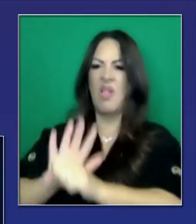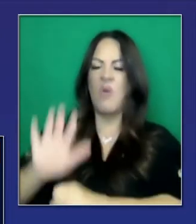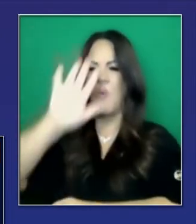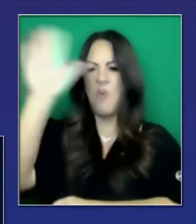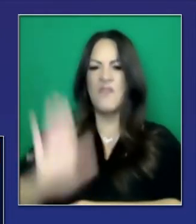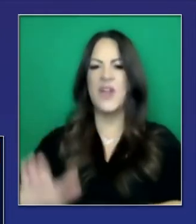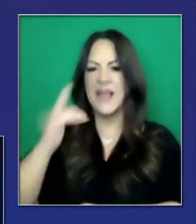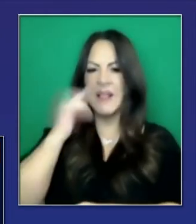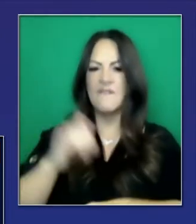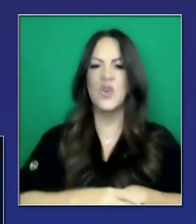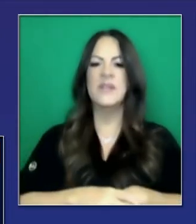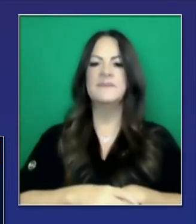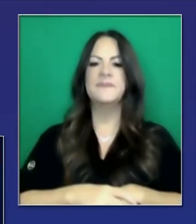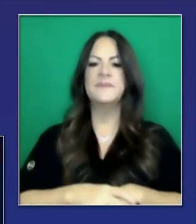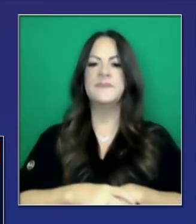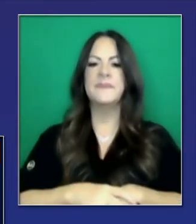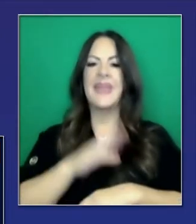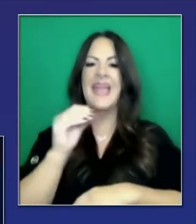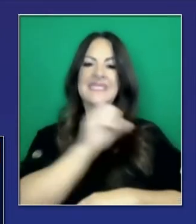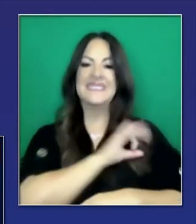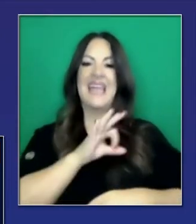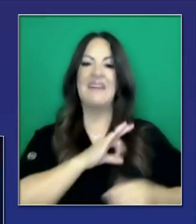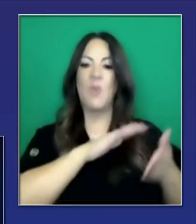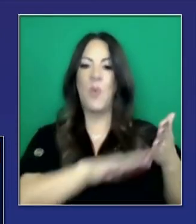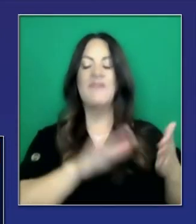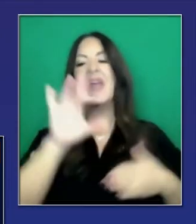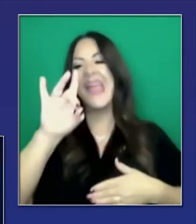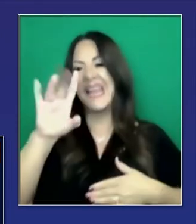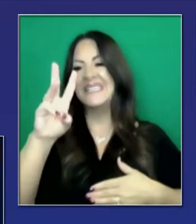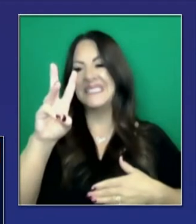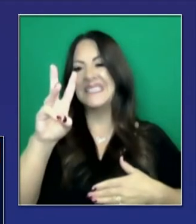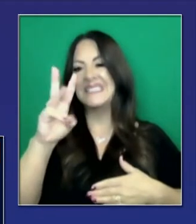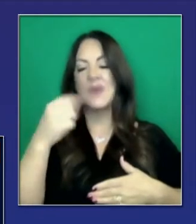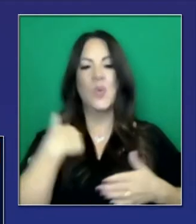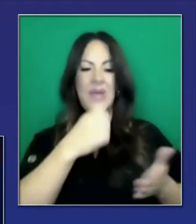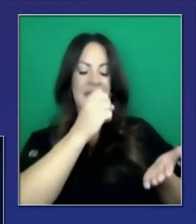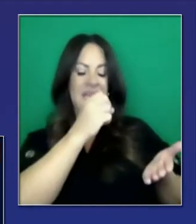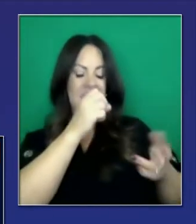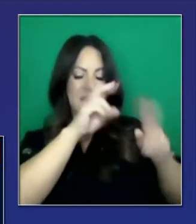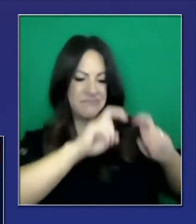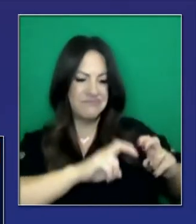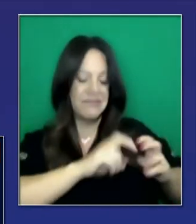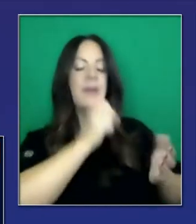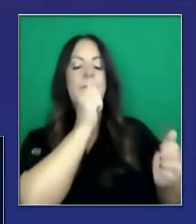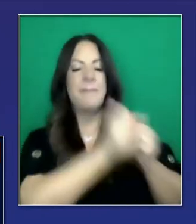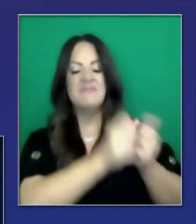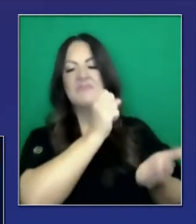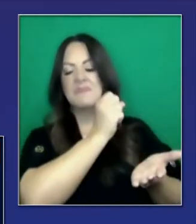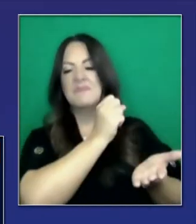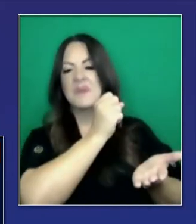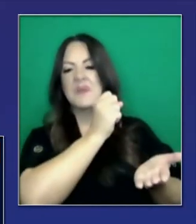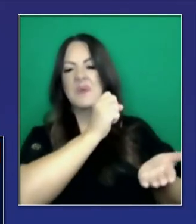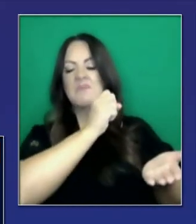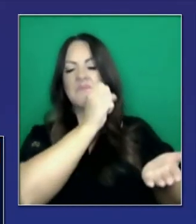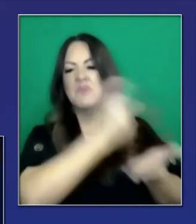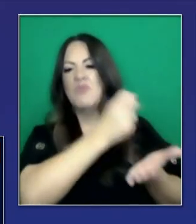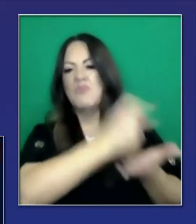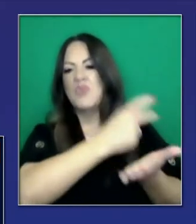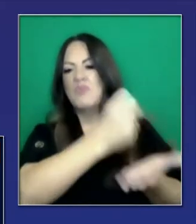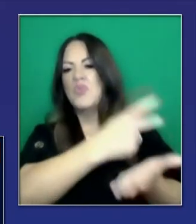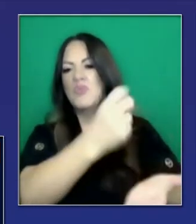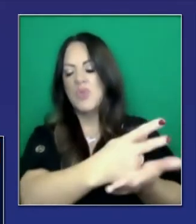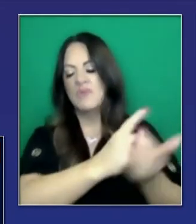diferentes estrategias, ya sea a través de Health Corps, a través de la Guardia Nacional de